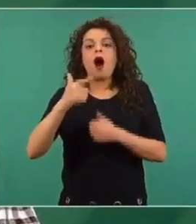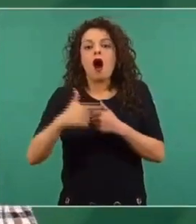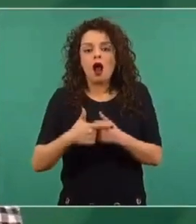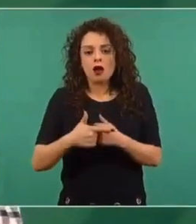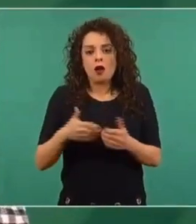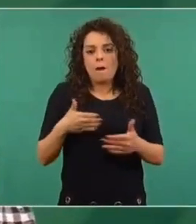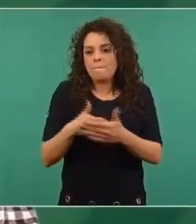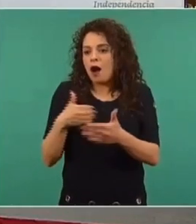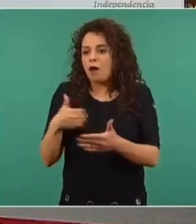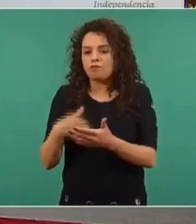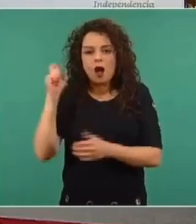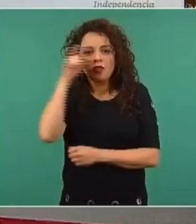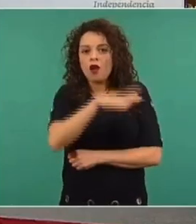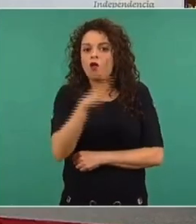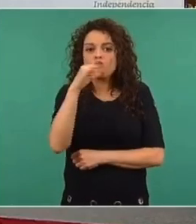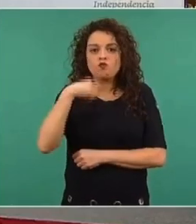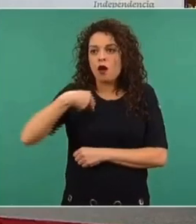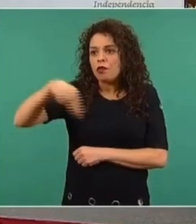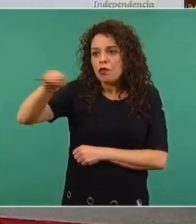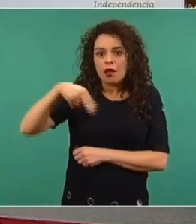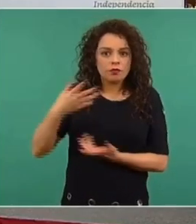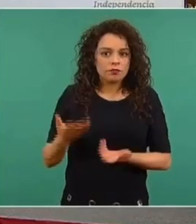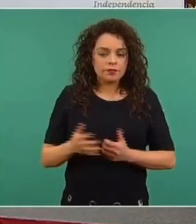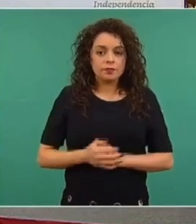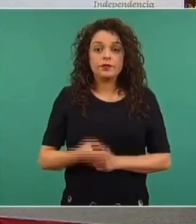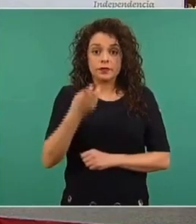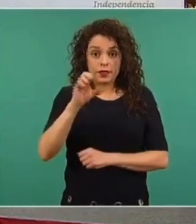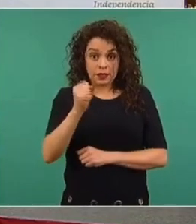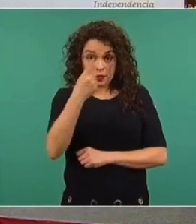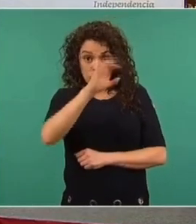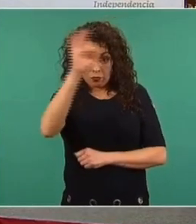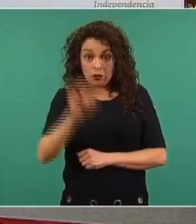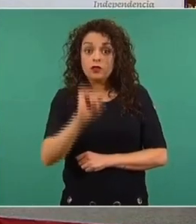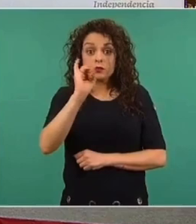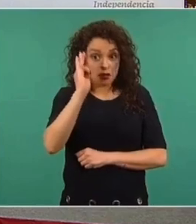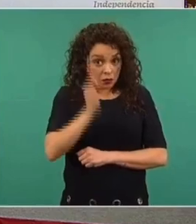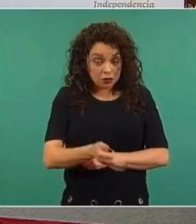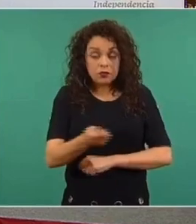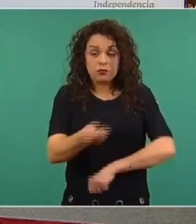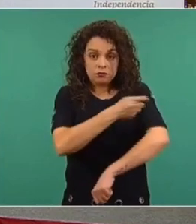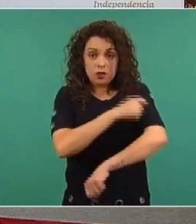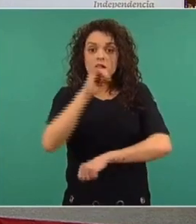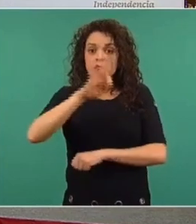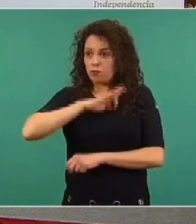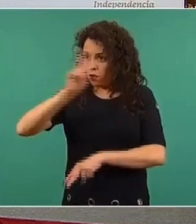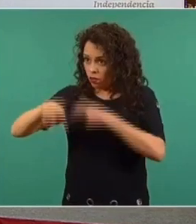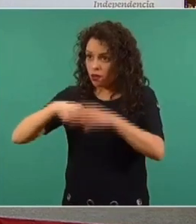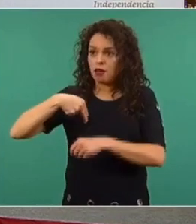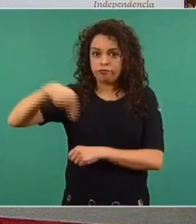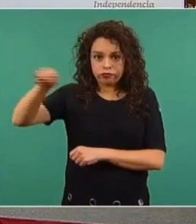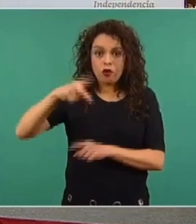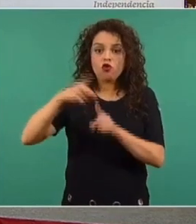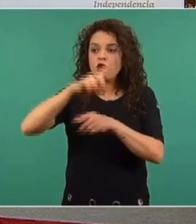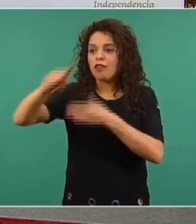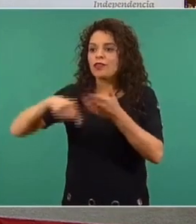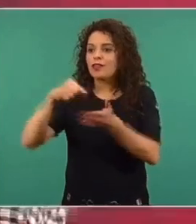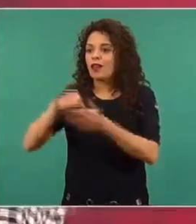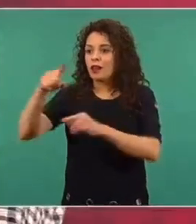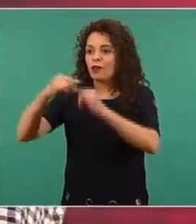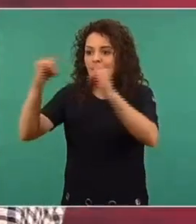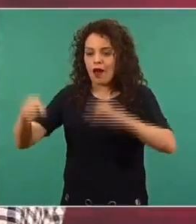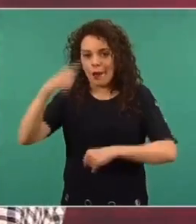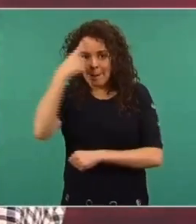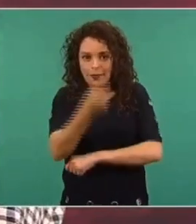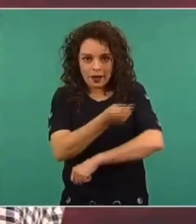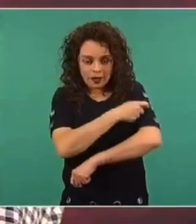movilizarse. 61% afortunadamente acepta la vacuna y sí puede trasladarse a los puntos de vacunación, 22